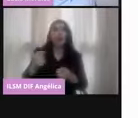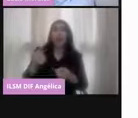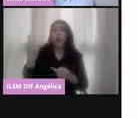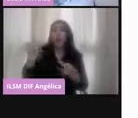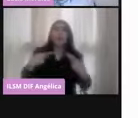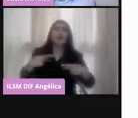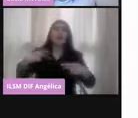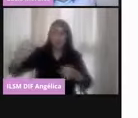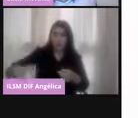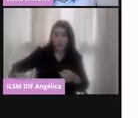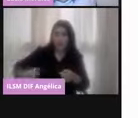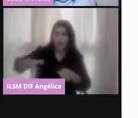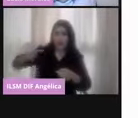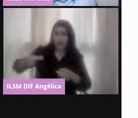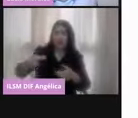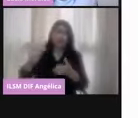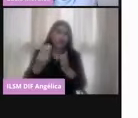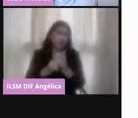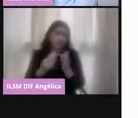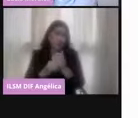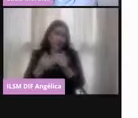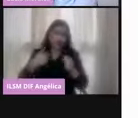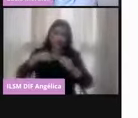poro, en algún curso que imparto,